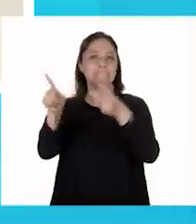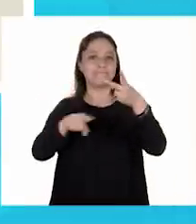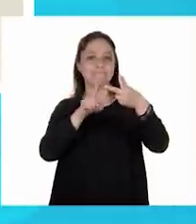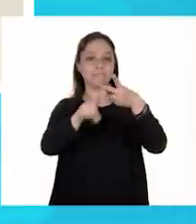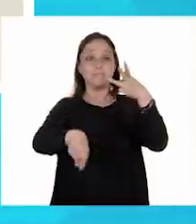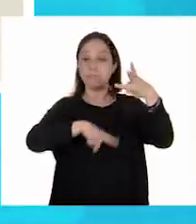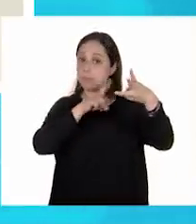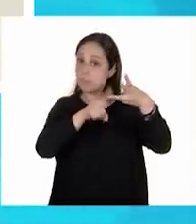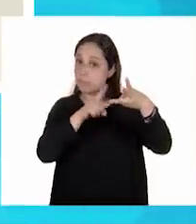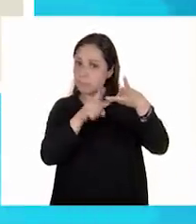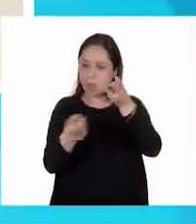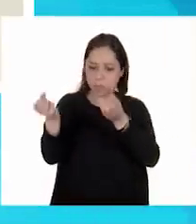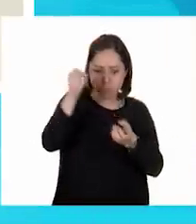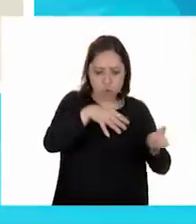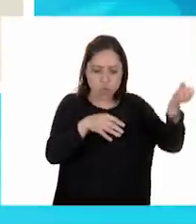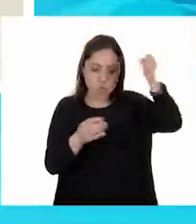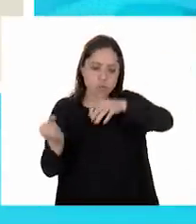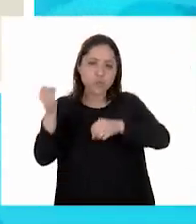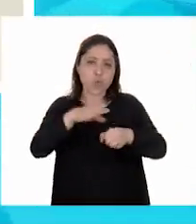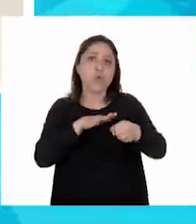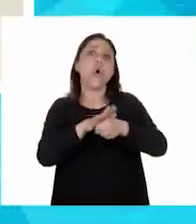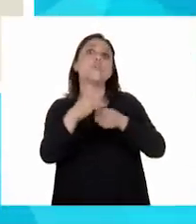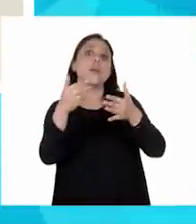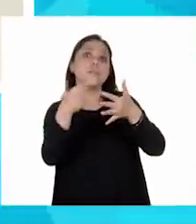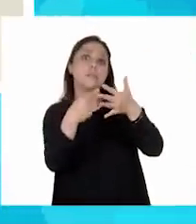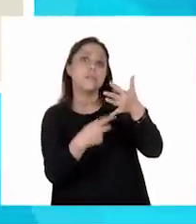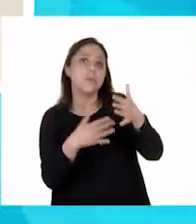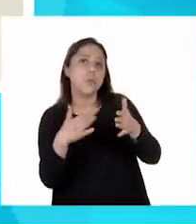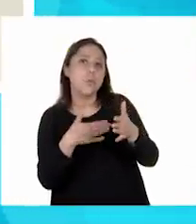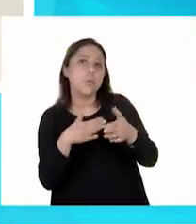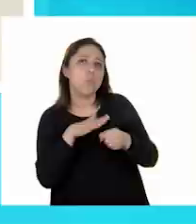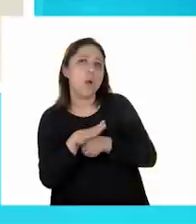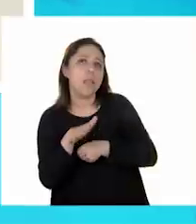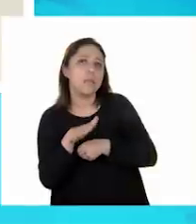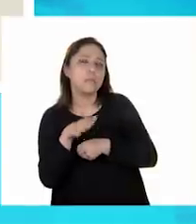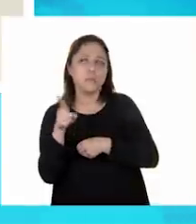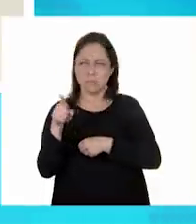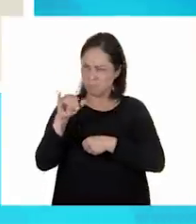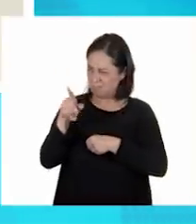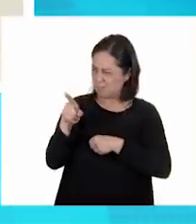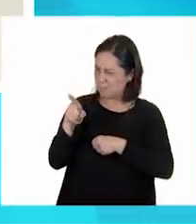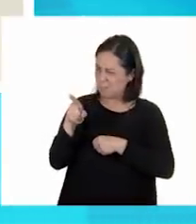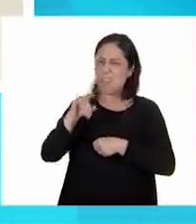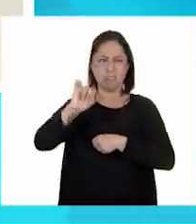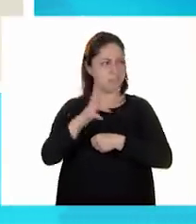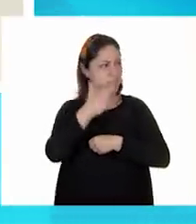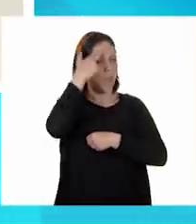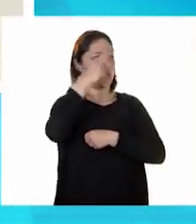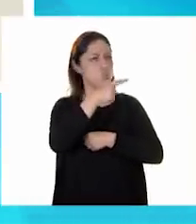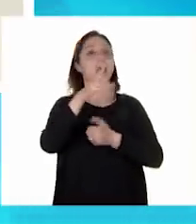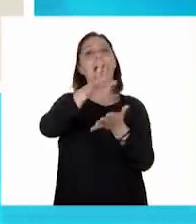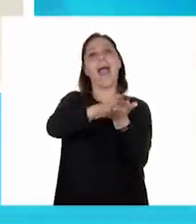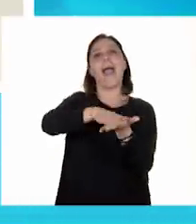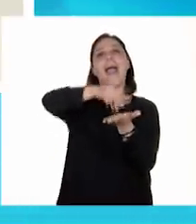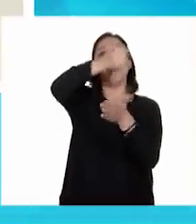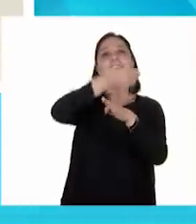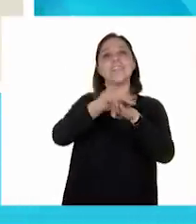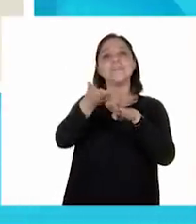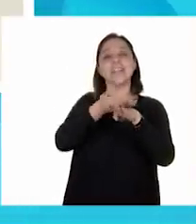¿Con qué ingredientes se prepara? ¿Sí venían los ingredientes? Sí, correcto. ¿Recuerdas uno? La harina.